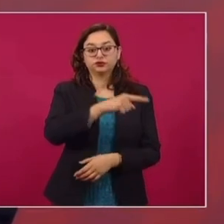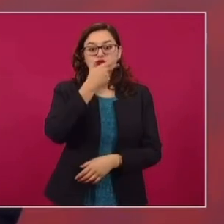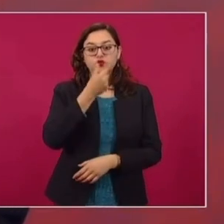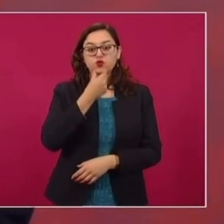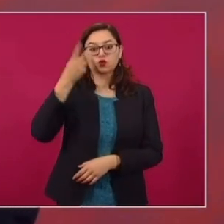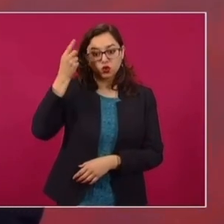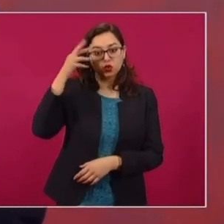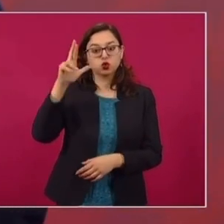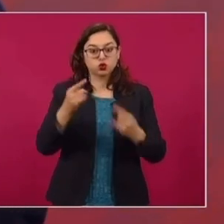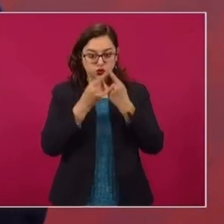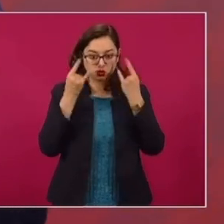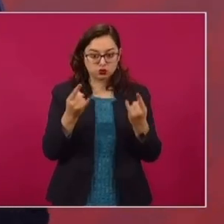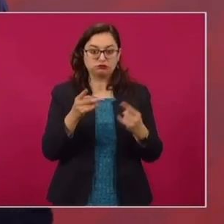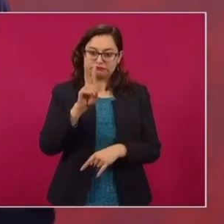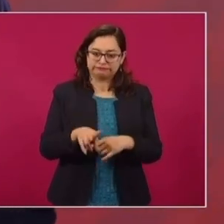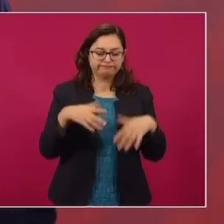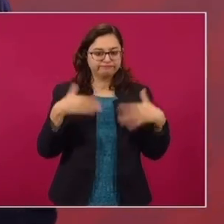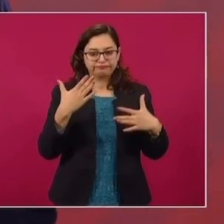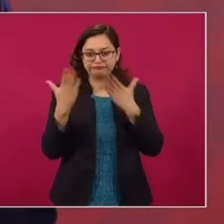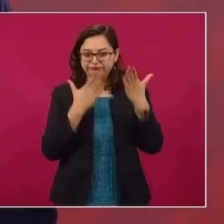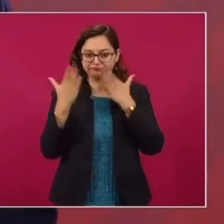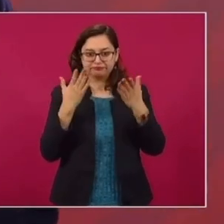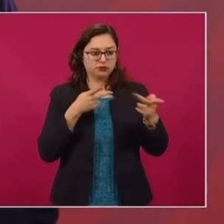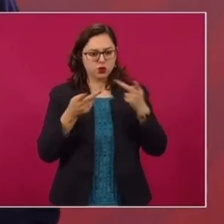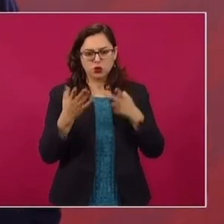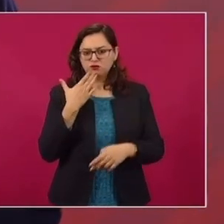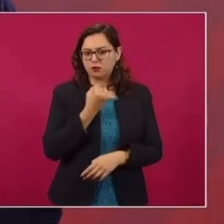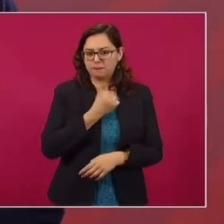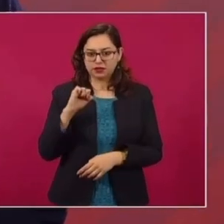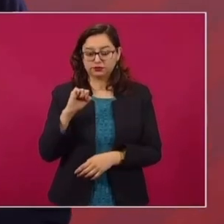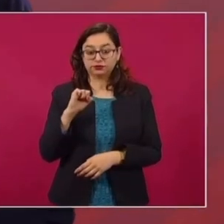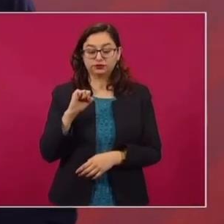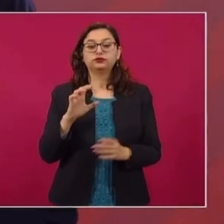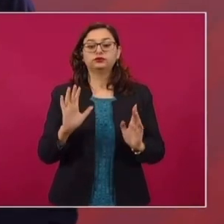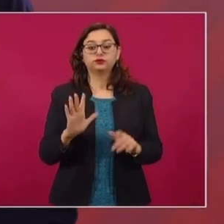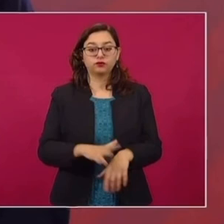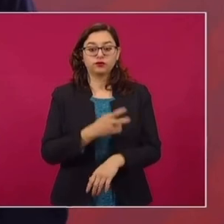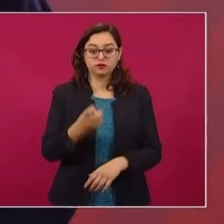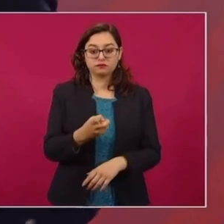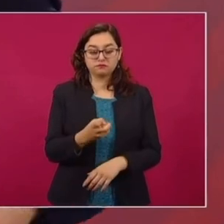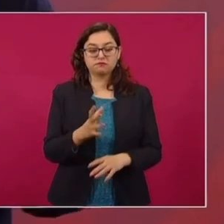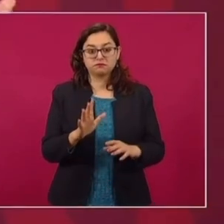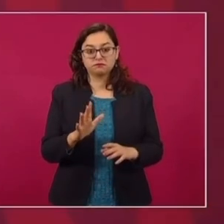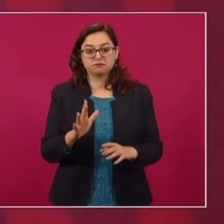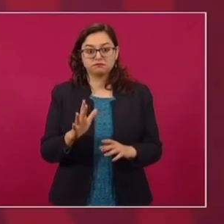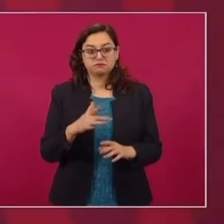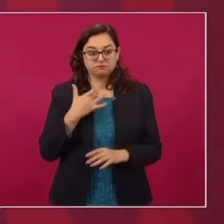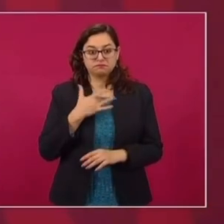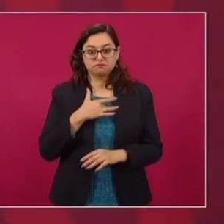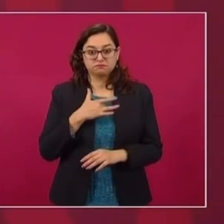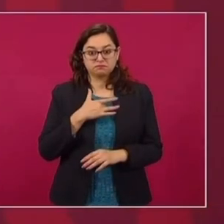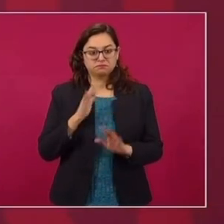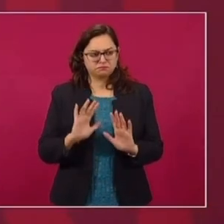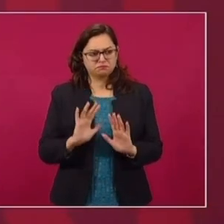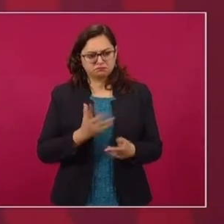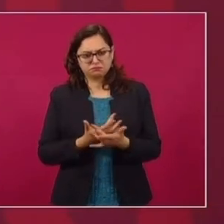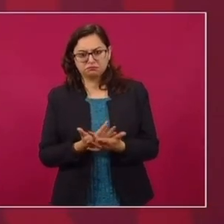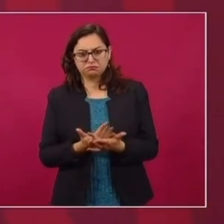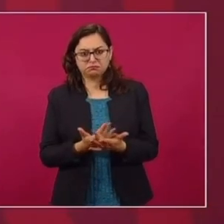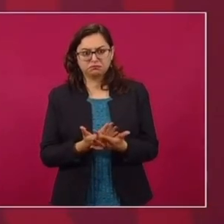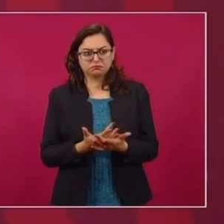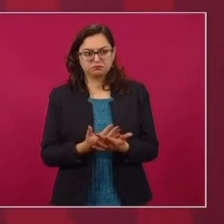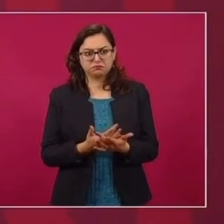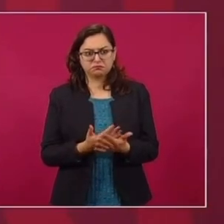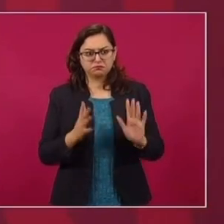en historia, es una gente muy preparada. Por eso vamos a esperar que